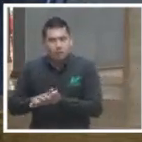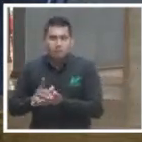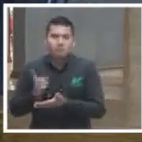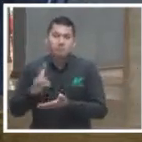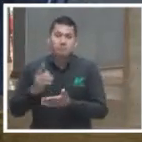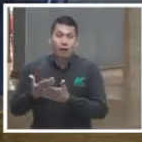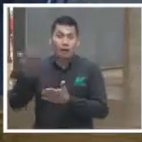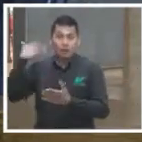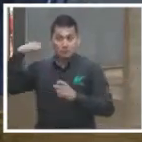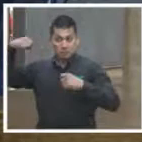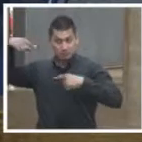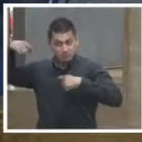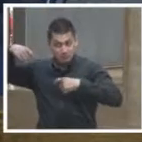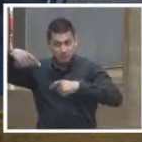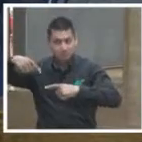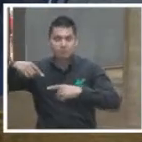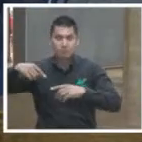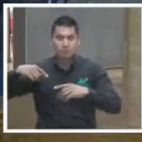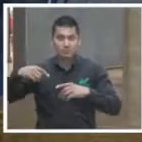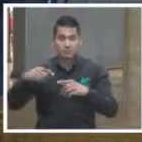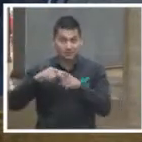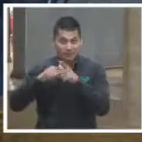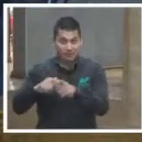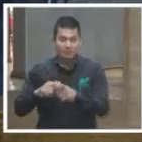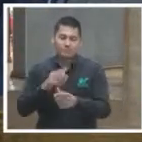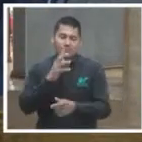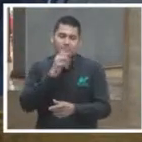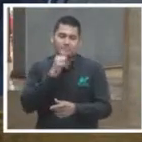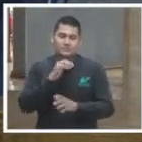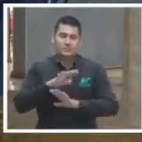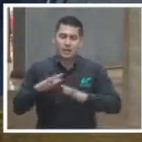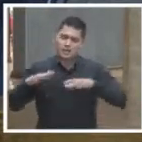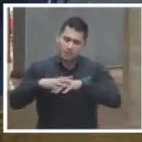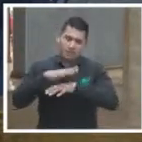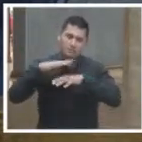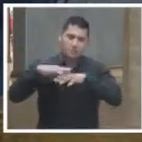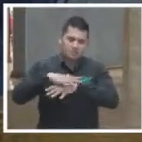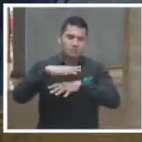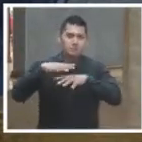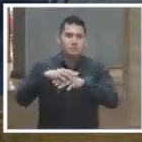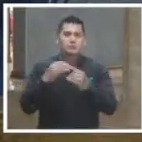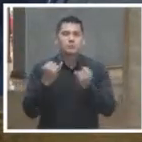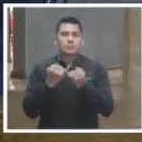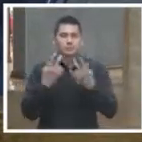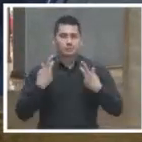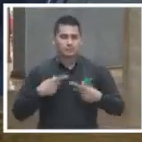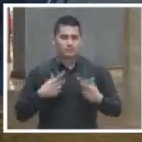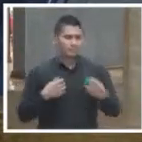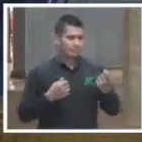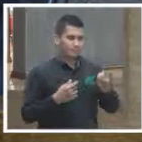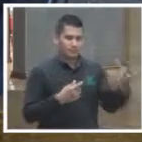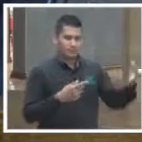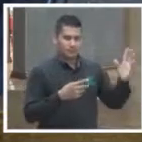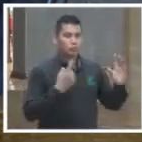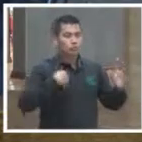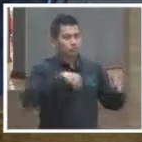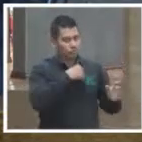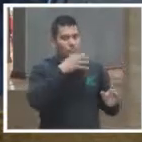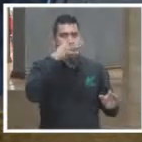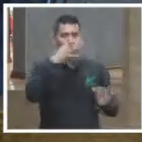que hacía, y yo creo que desde el servicio público, desde la función pública, también tenemos que asumir eso.